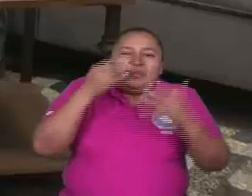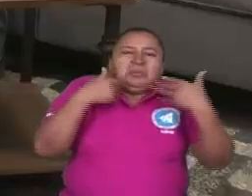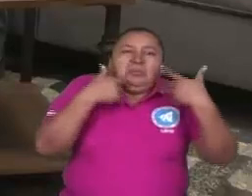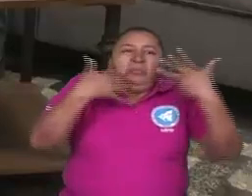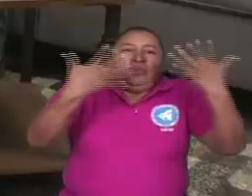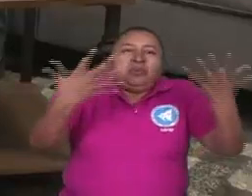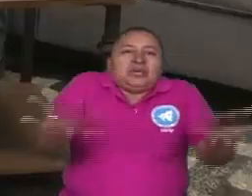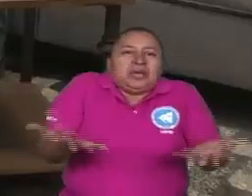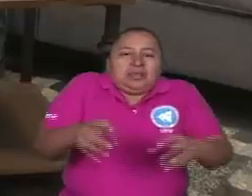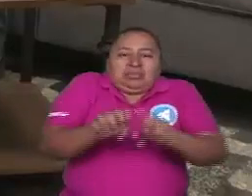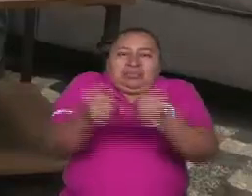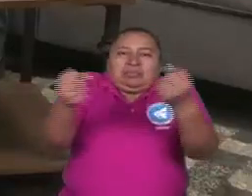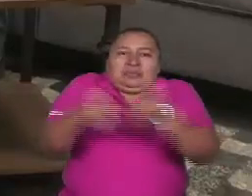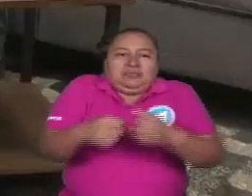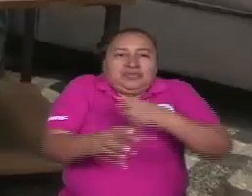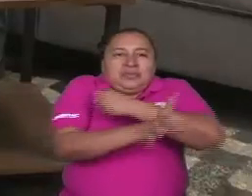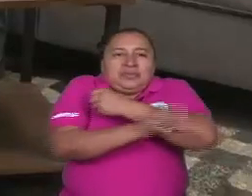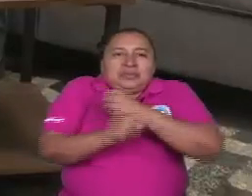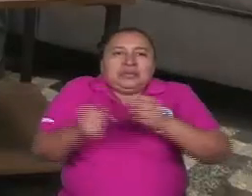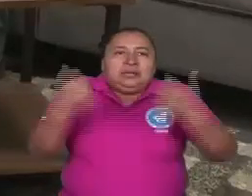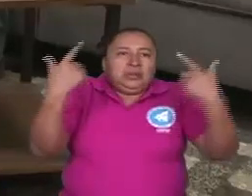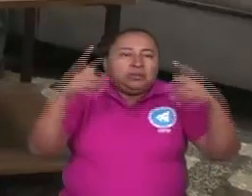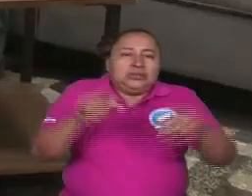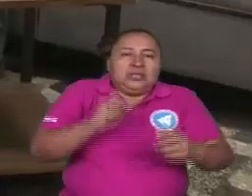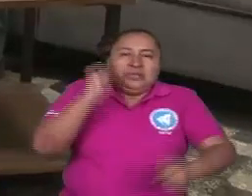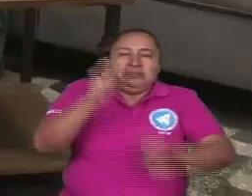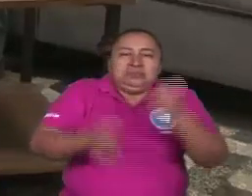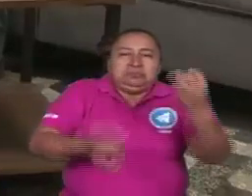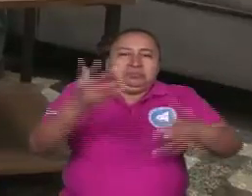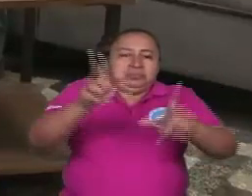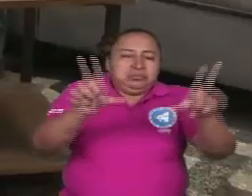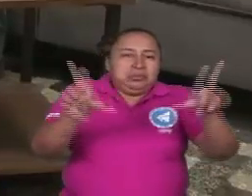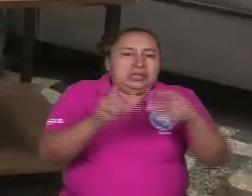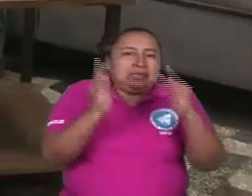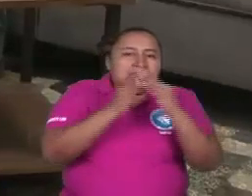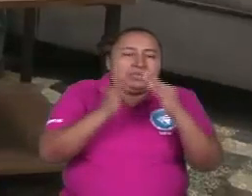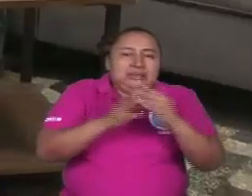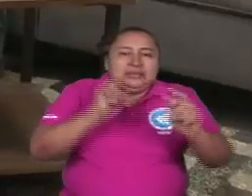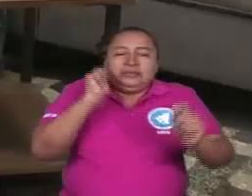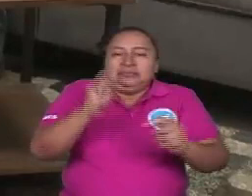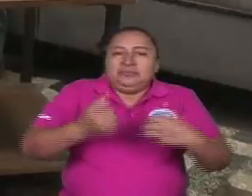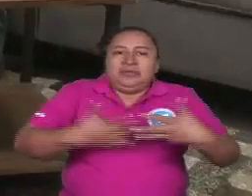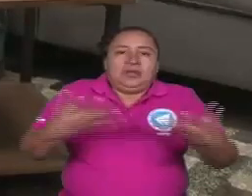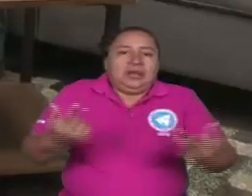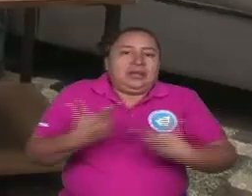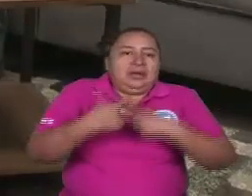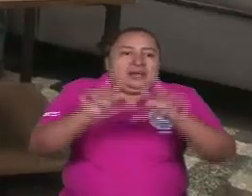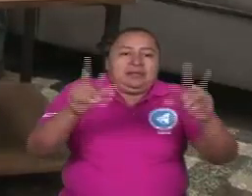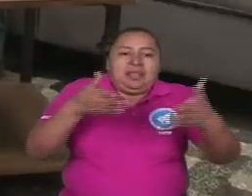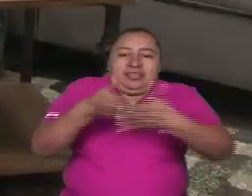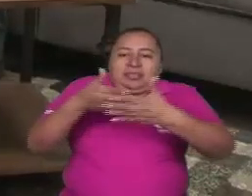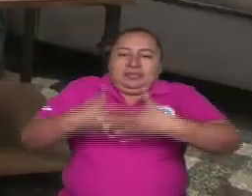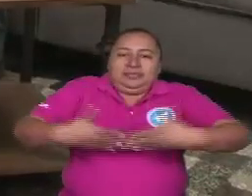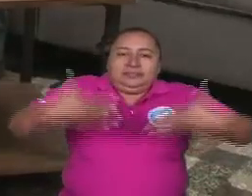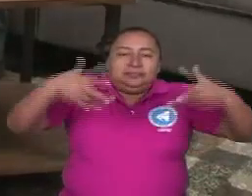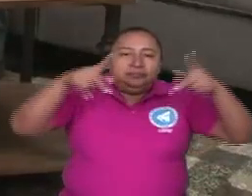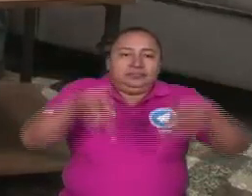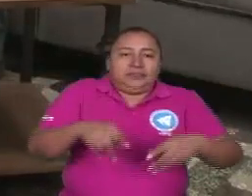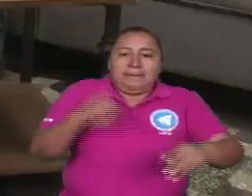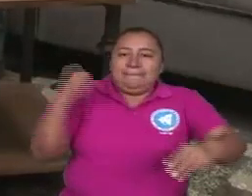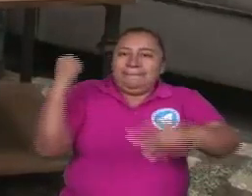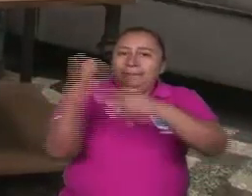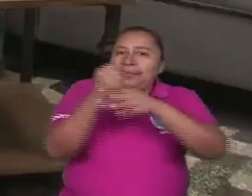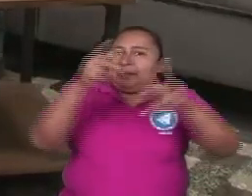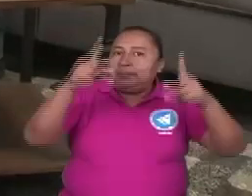que te pones a destruir a saquear comercio a incendiar propiedades a atentar contra la libre circulación de la gente a matar